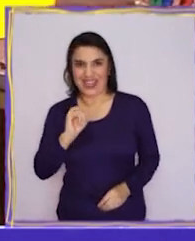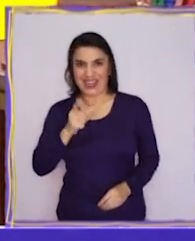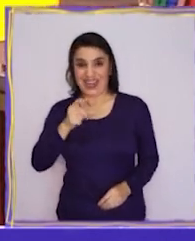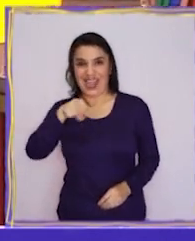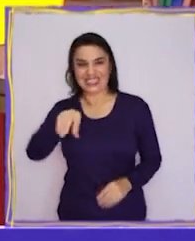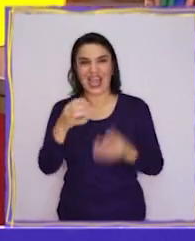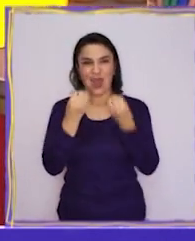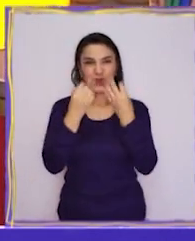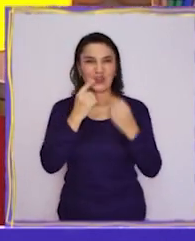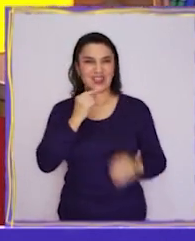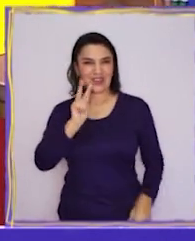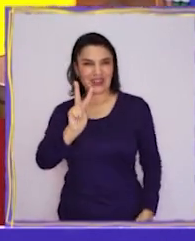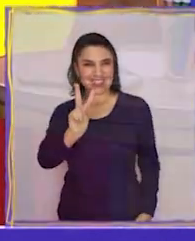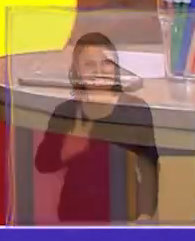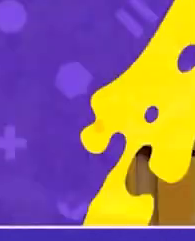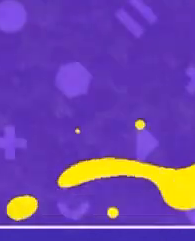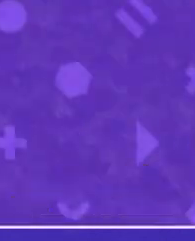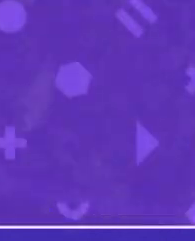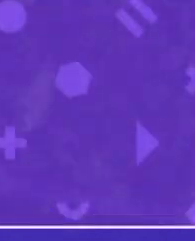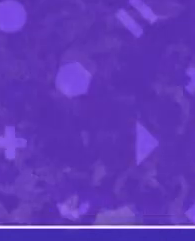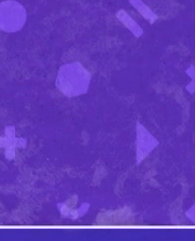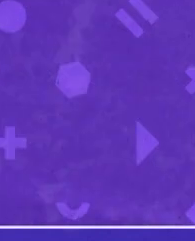Y esto es Aprendo TV.